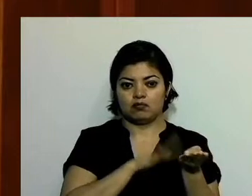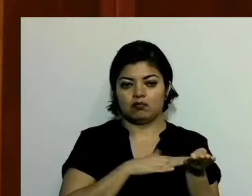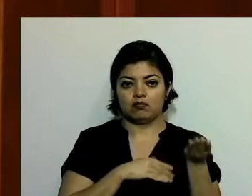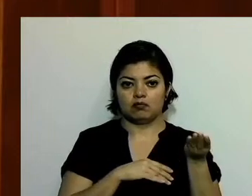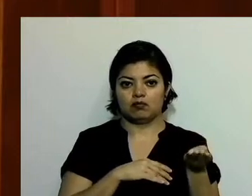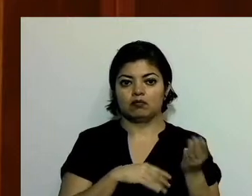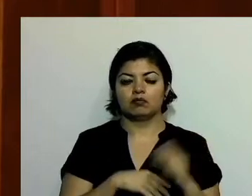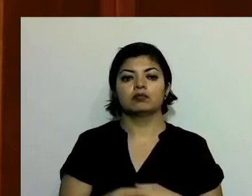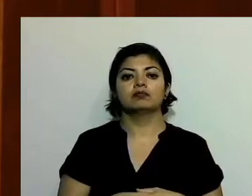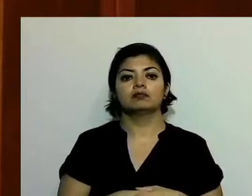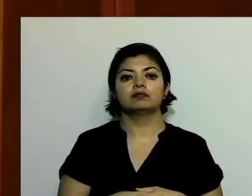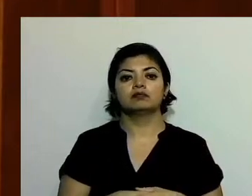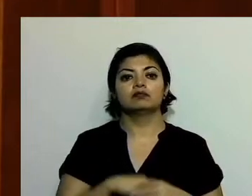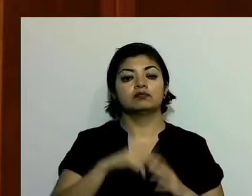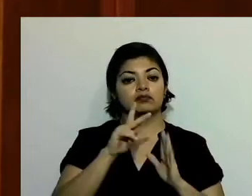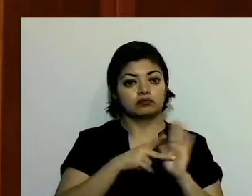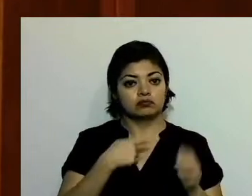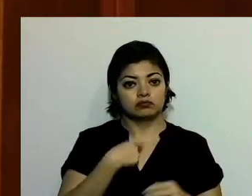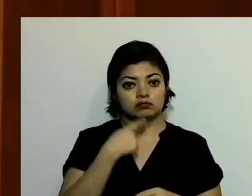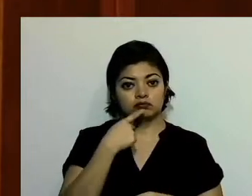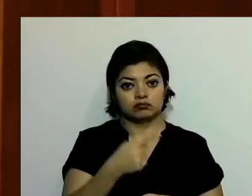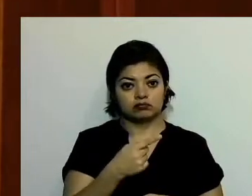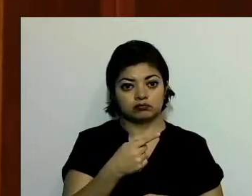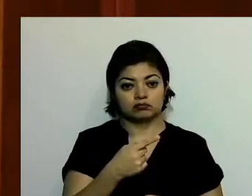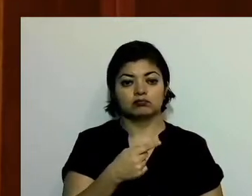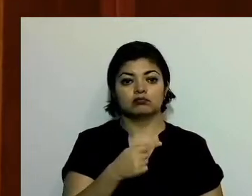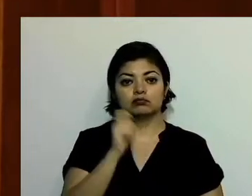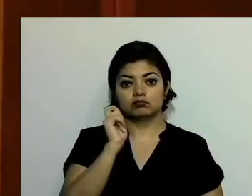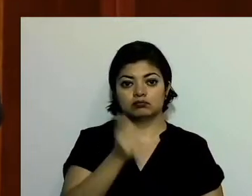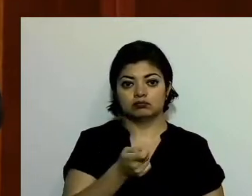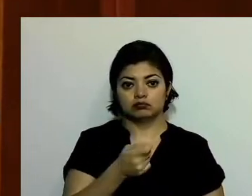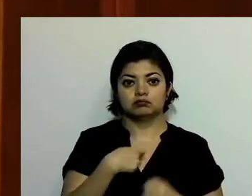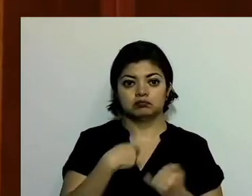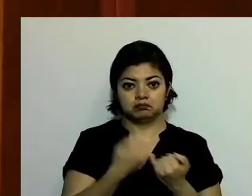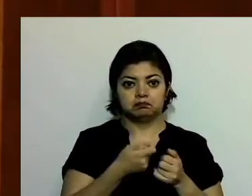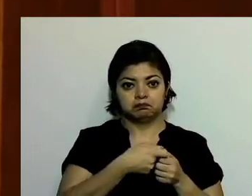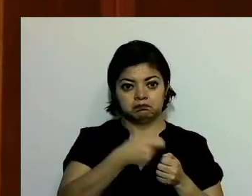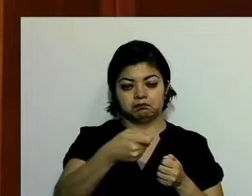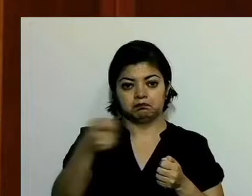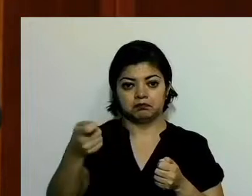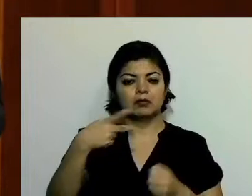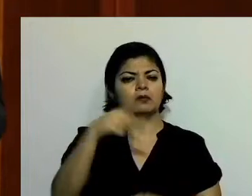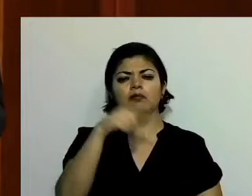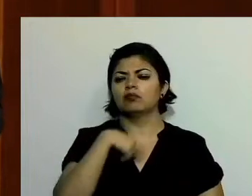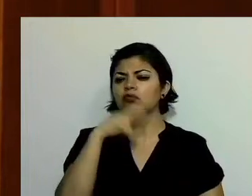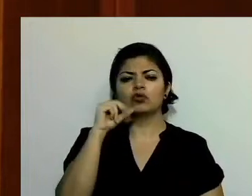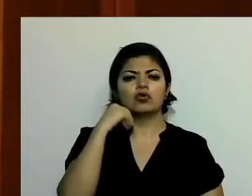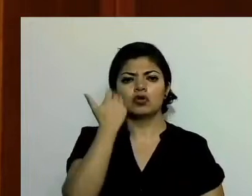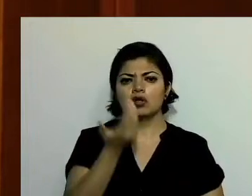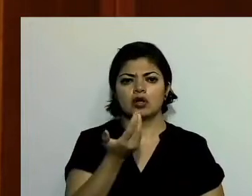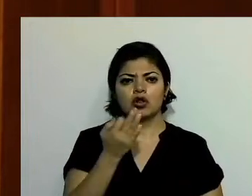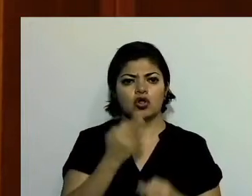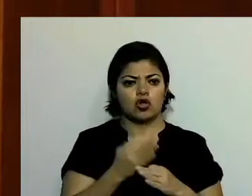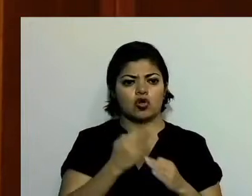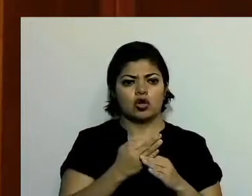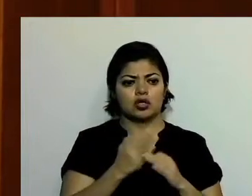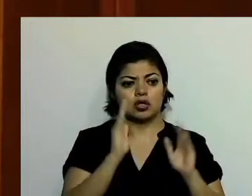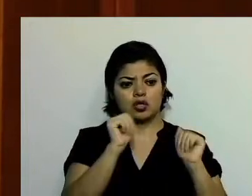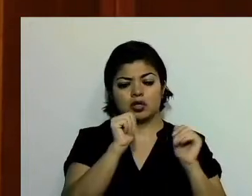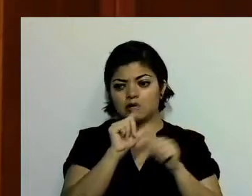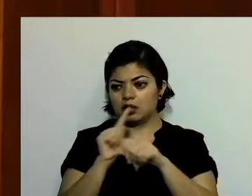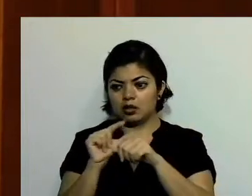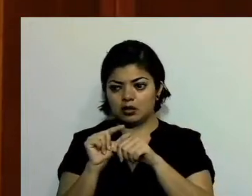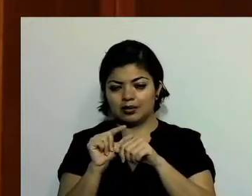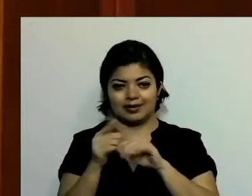Y reitero, en obsequio de la brevedad también. Pero no quiero despedirme de esta tribuna, no sin